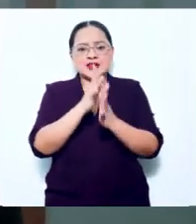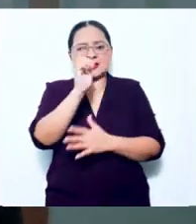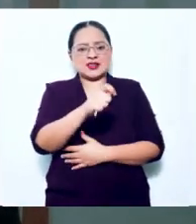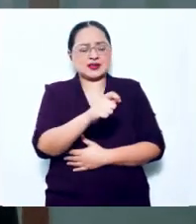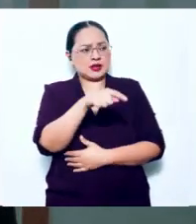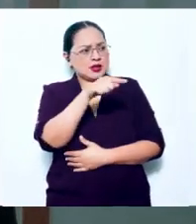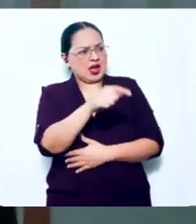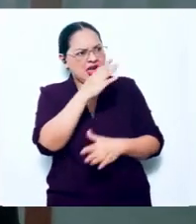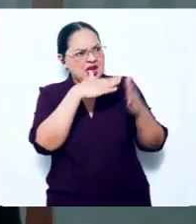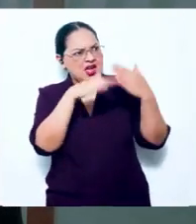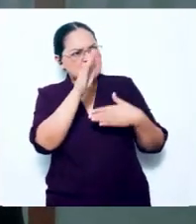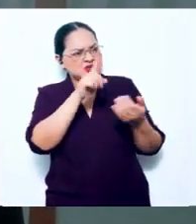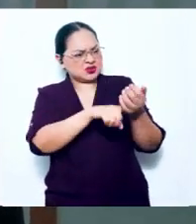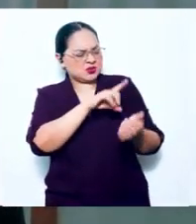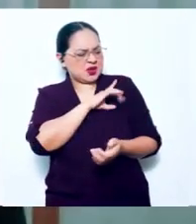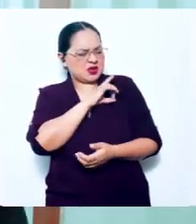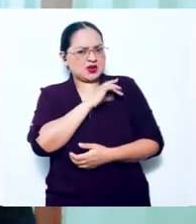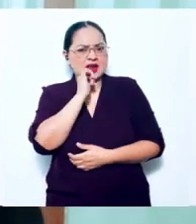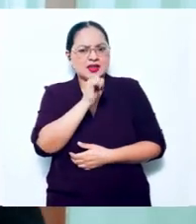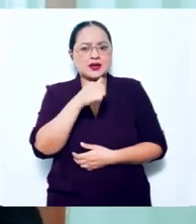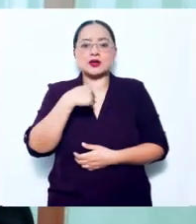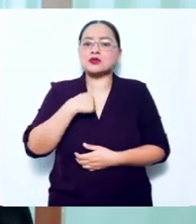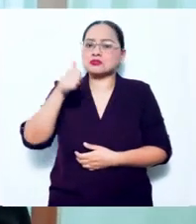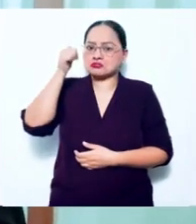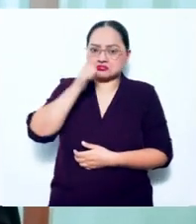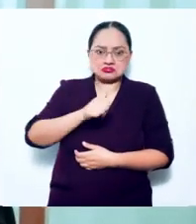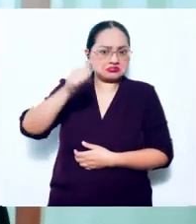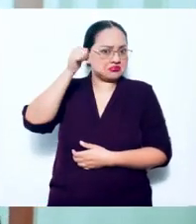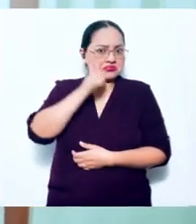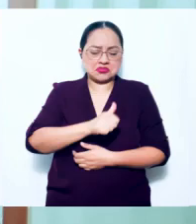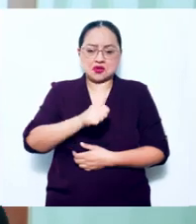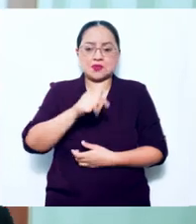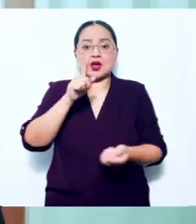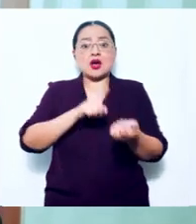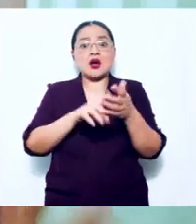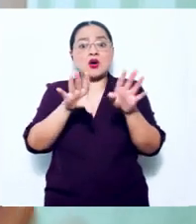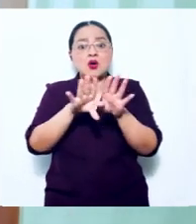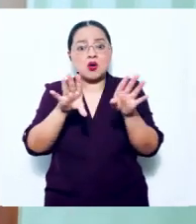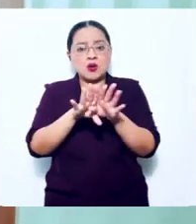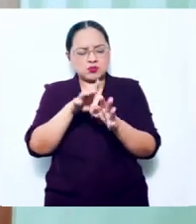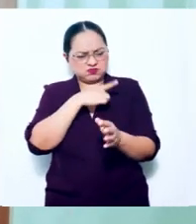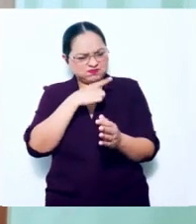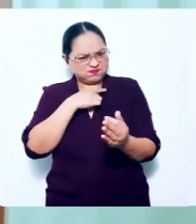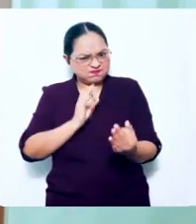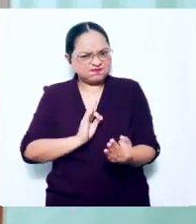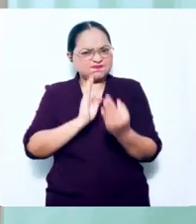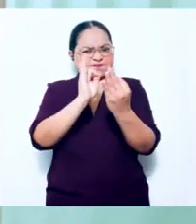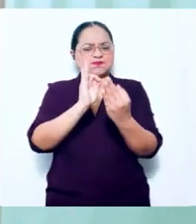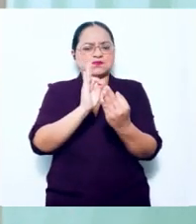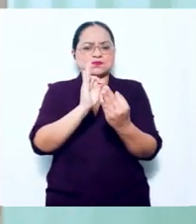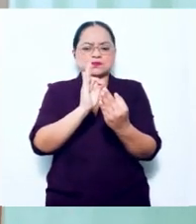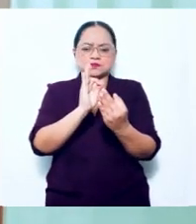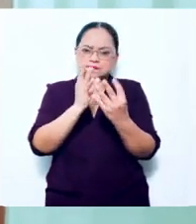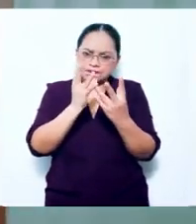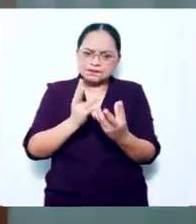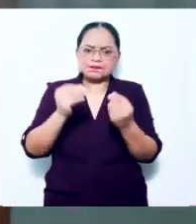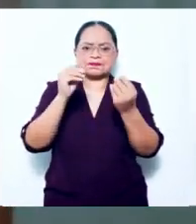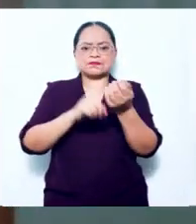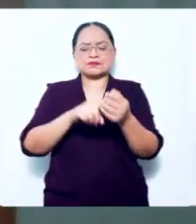aplicas tu frase sin miedo al éxito? Todo el tiempo. Y el miedo se cura enfrentándolo, y lo digo como médico.